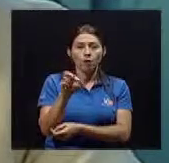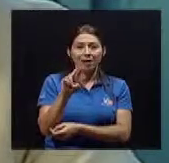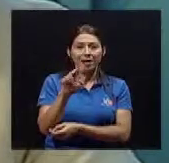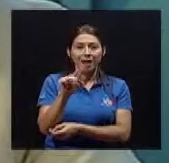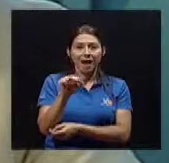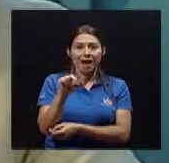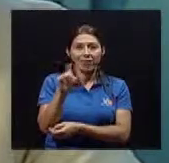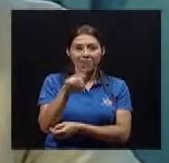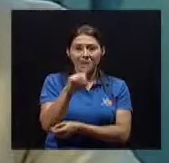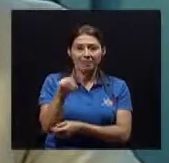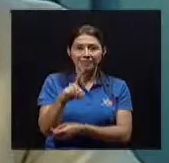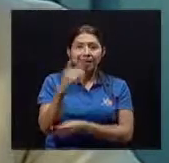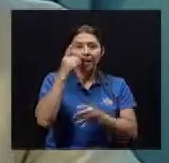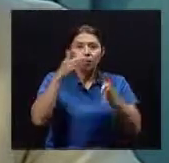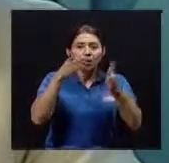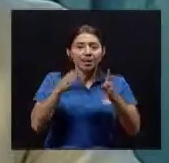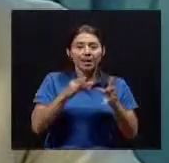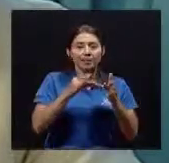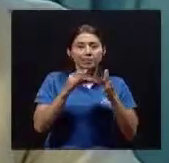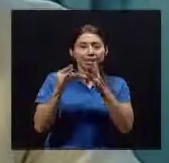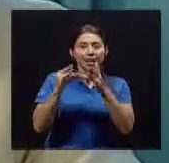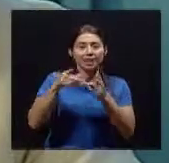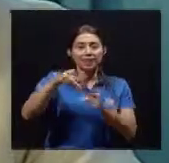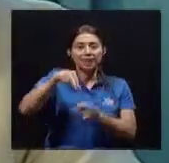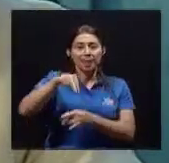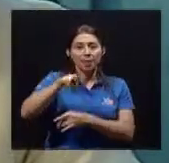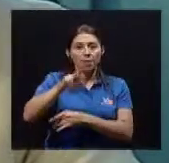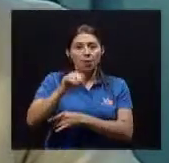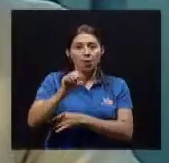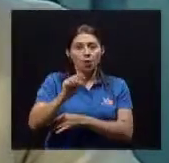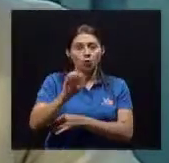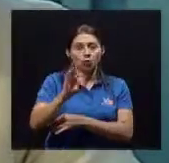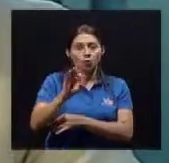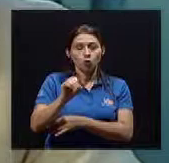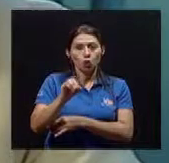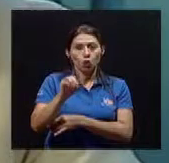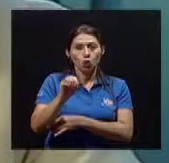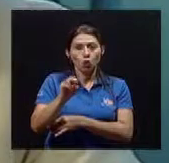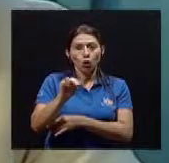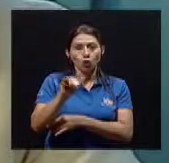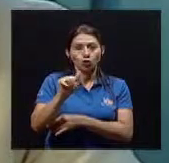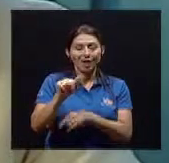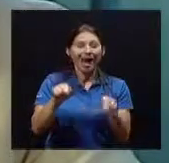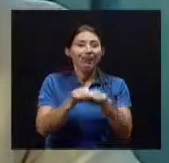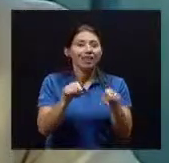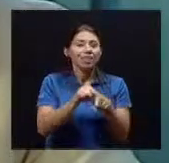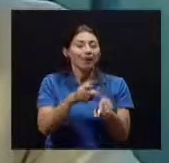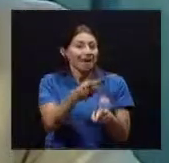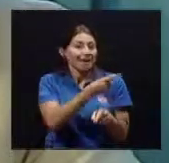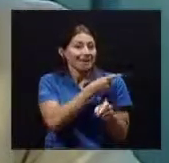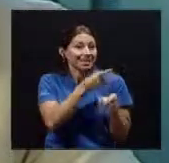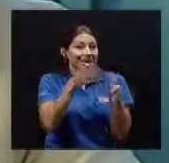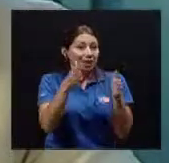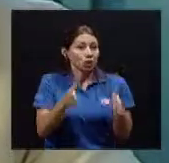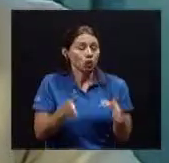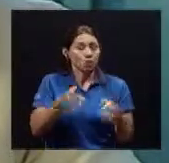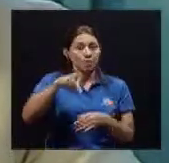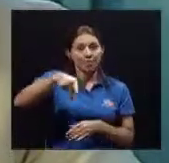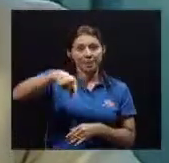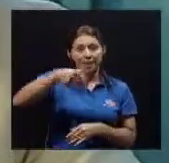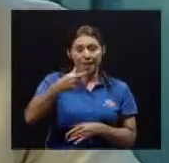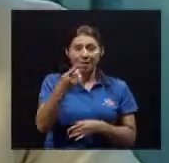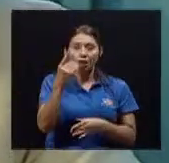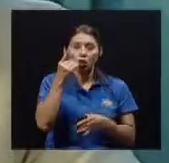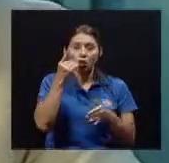Él es odontólogo Especialista en prostodoncia Además es director De los posgrados En